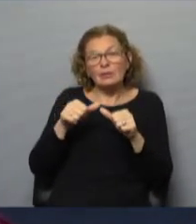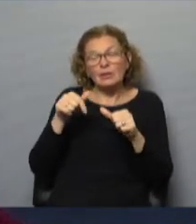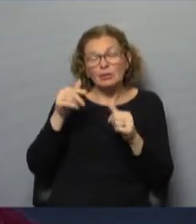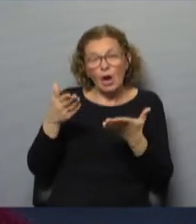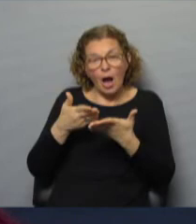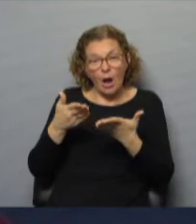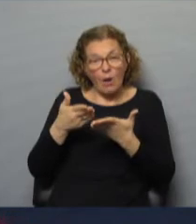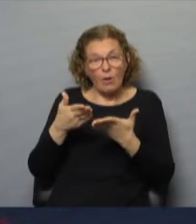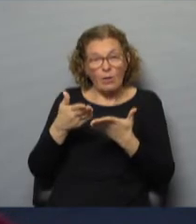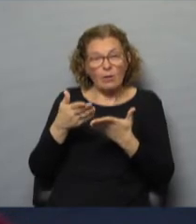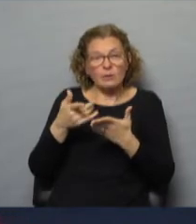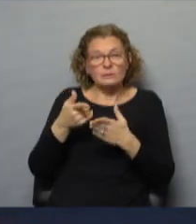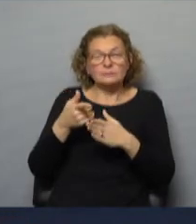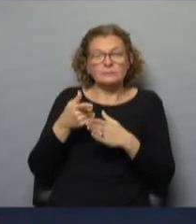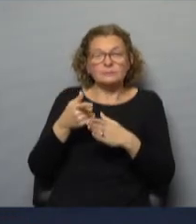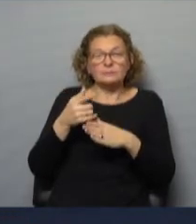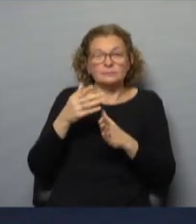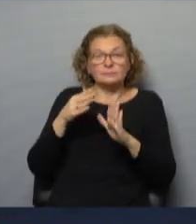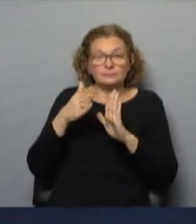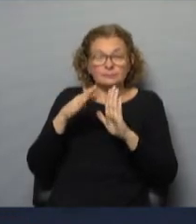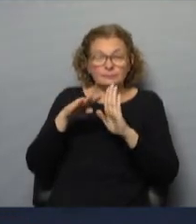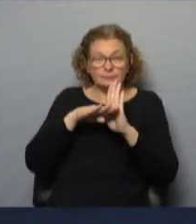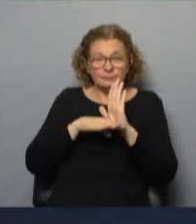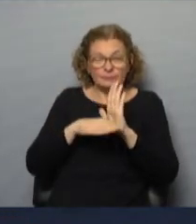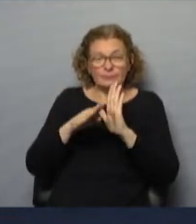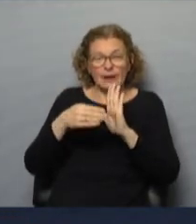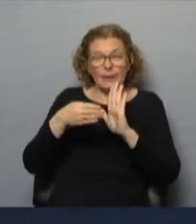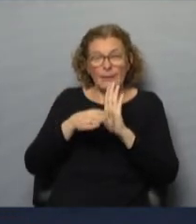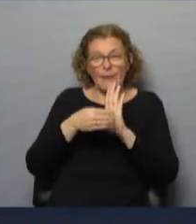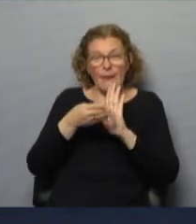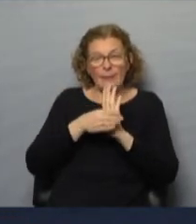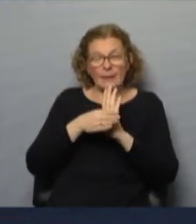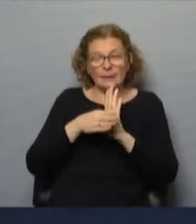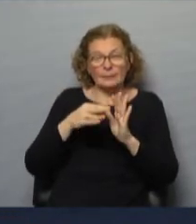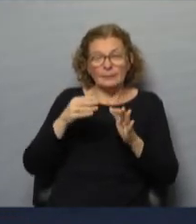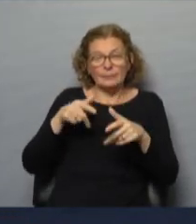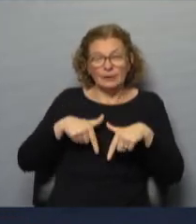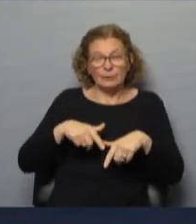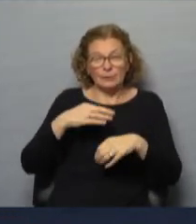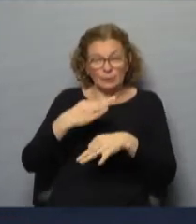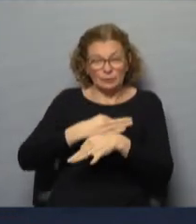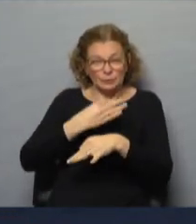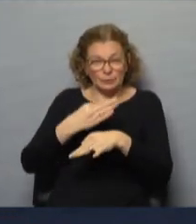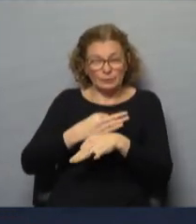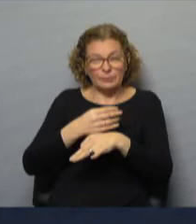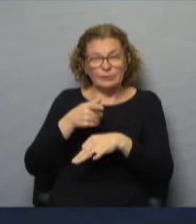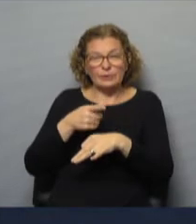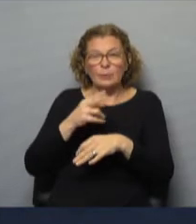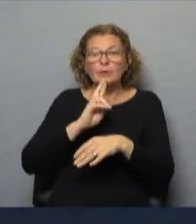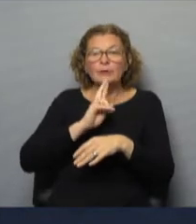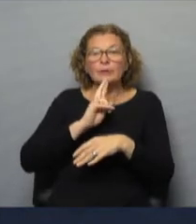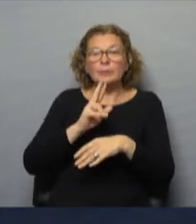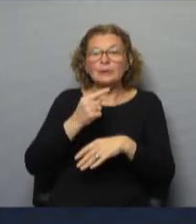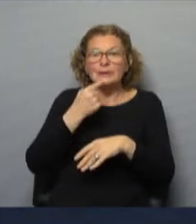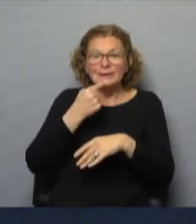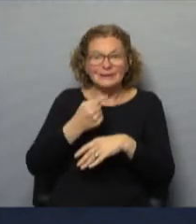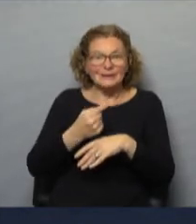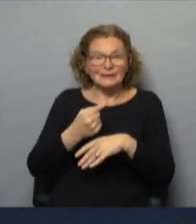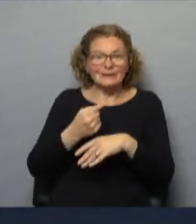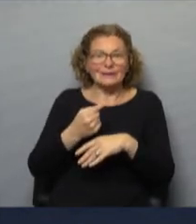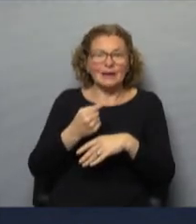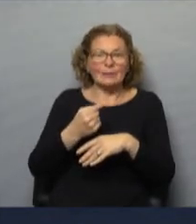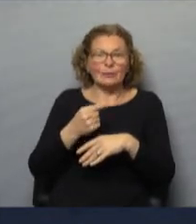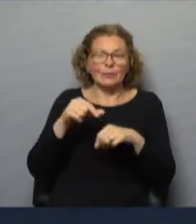momento es en el marco del plan B, que fue este plan que lanzó Carolina en el Club Estocolmo como respuesta a la